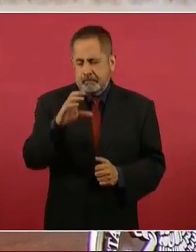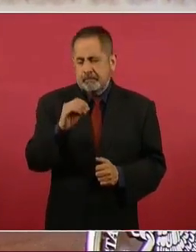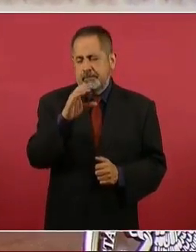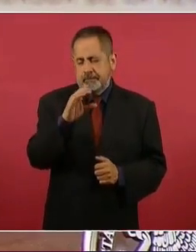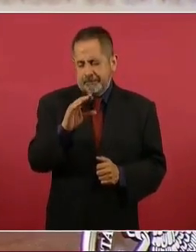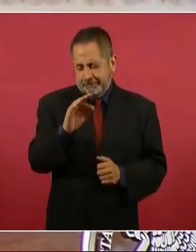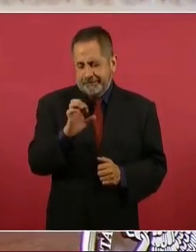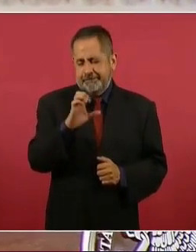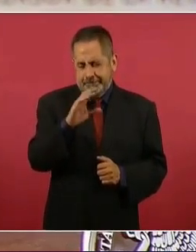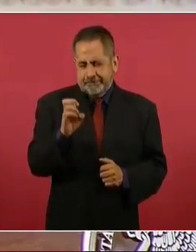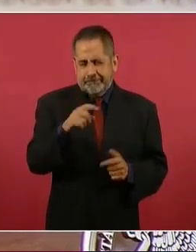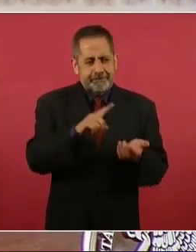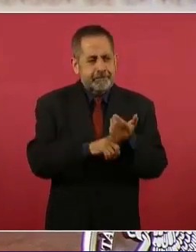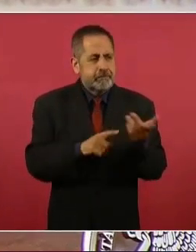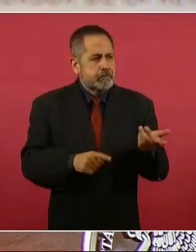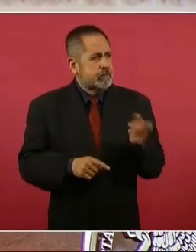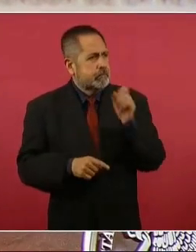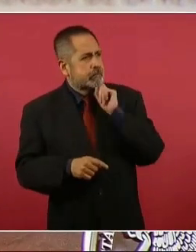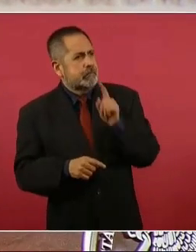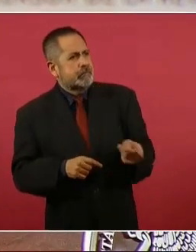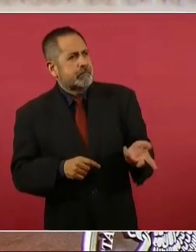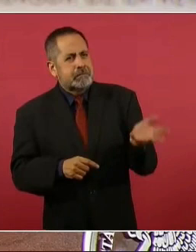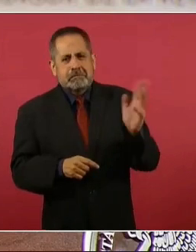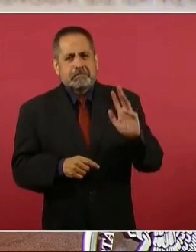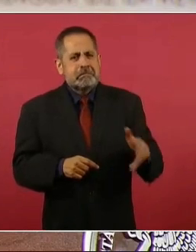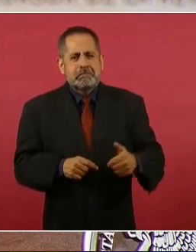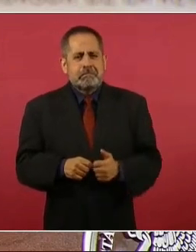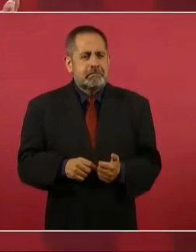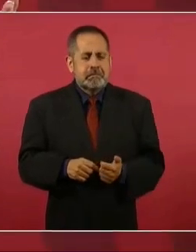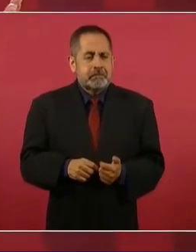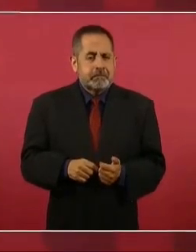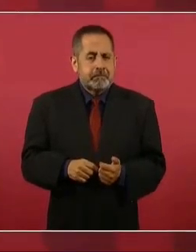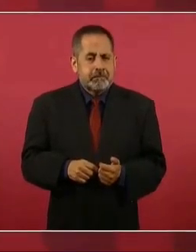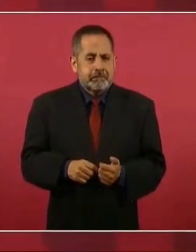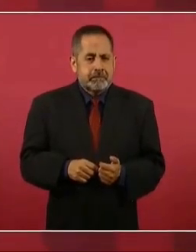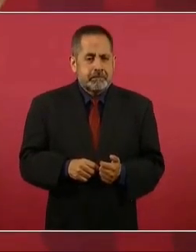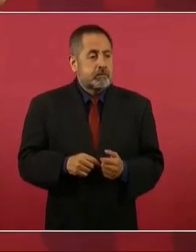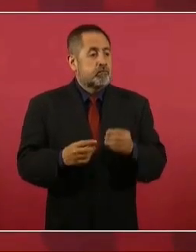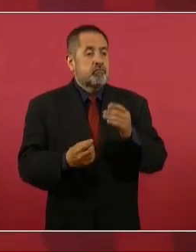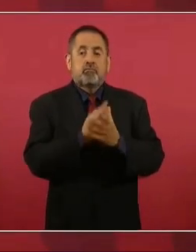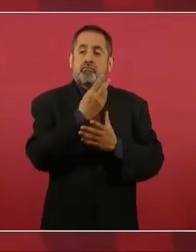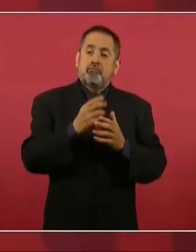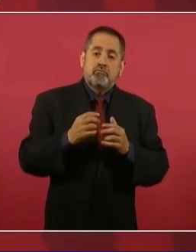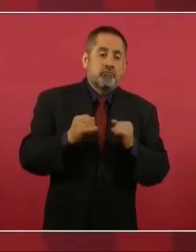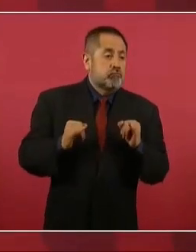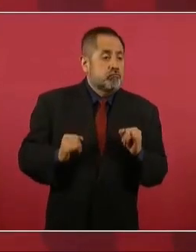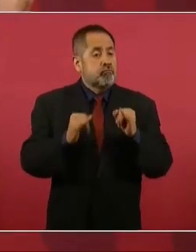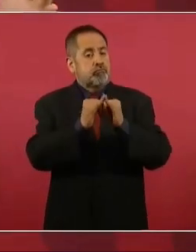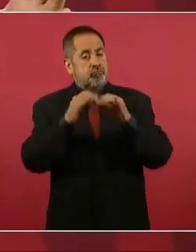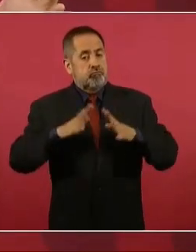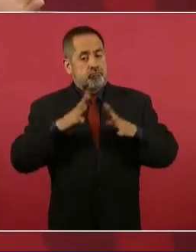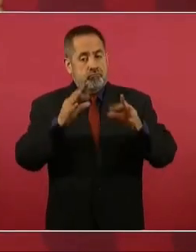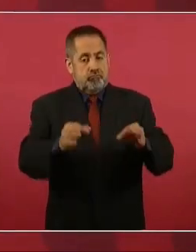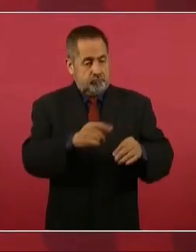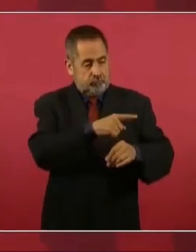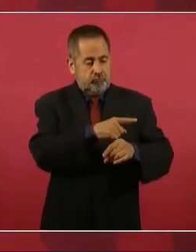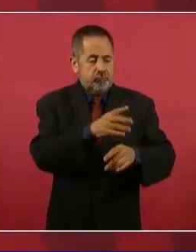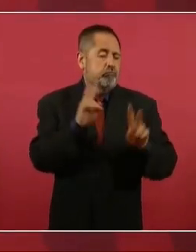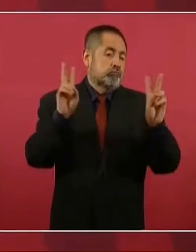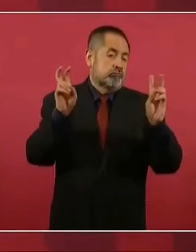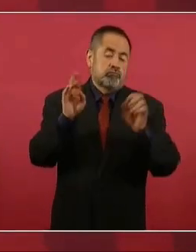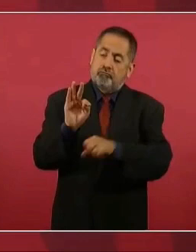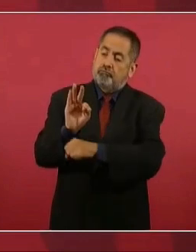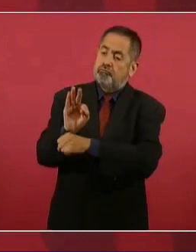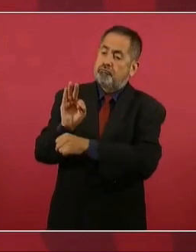se creó para defender a las empresas